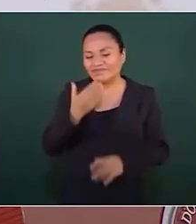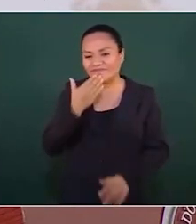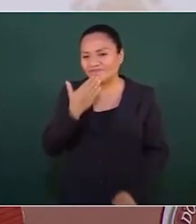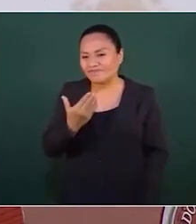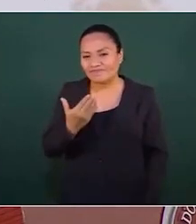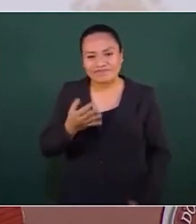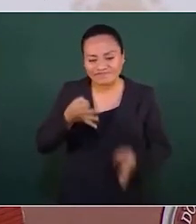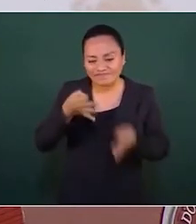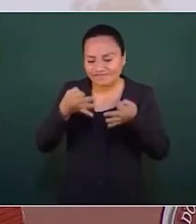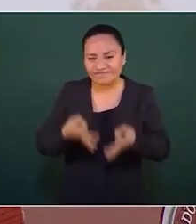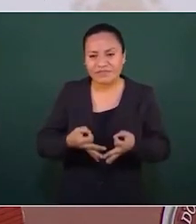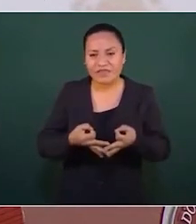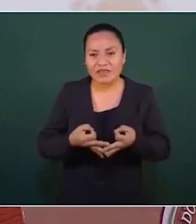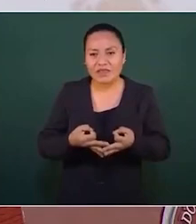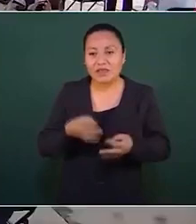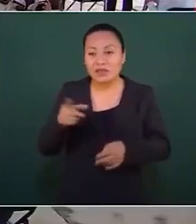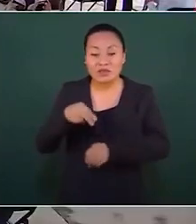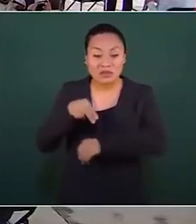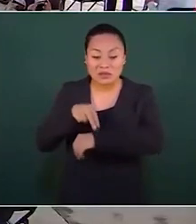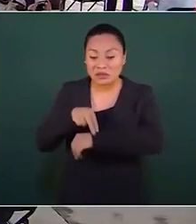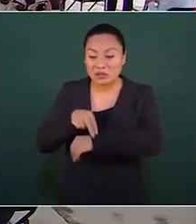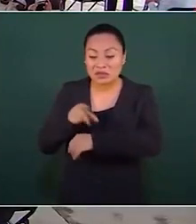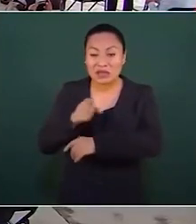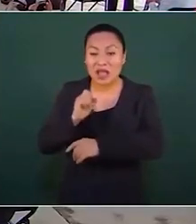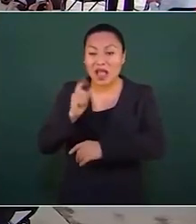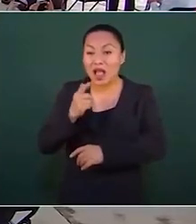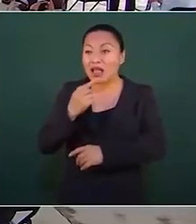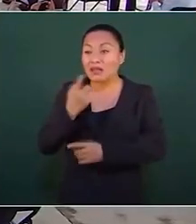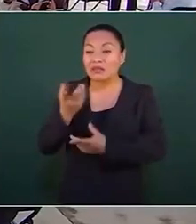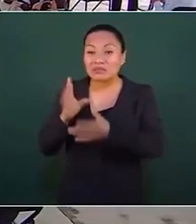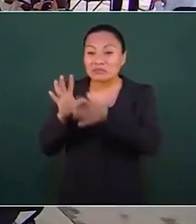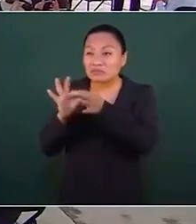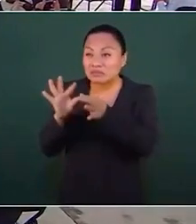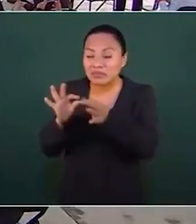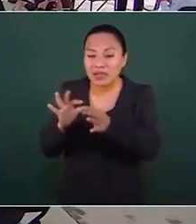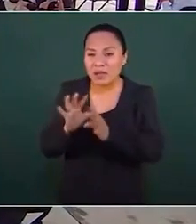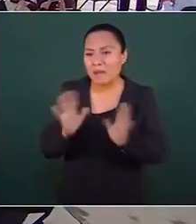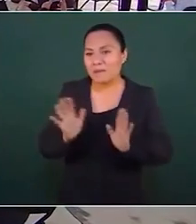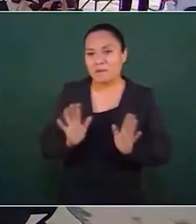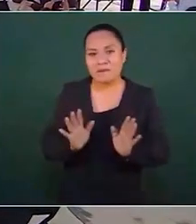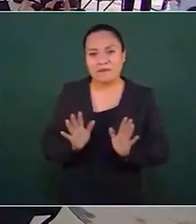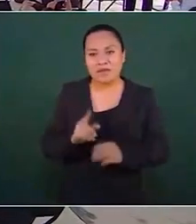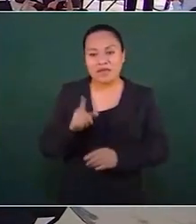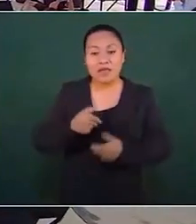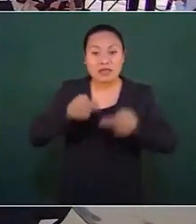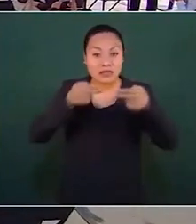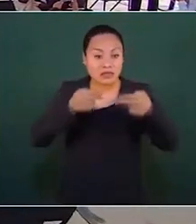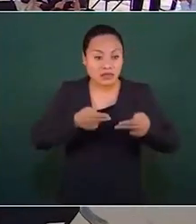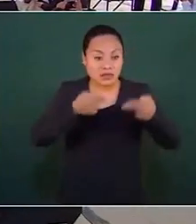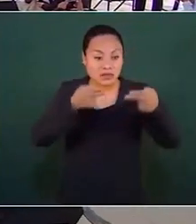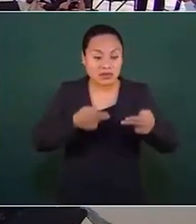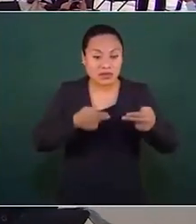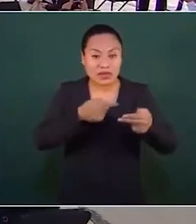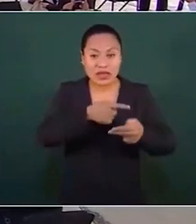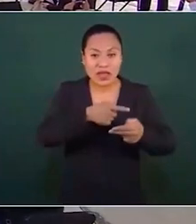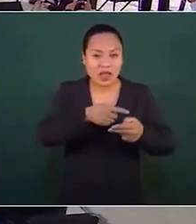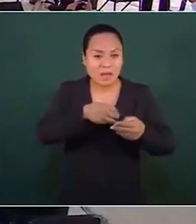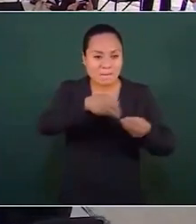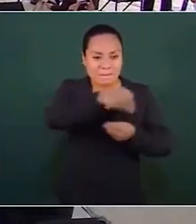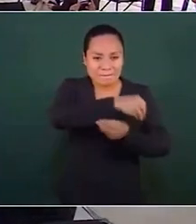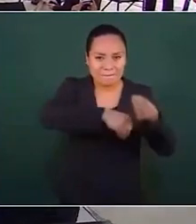absolutamente nada. Entonces, los que tenían el negocio de la compra,